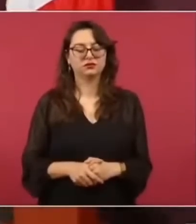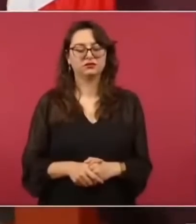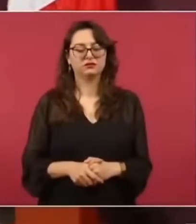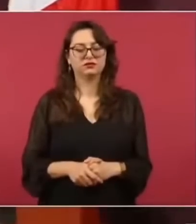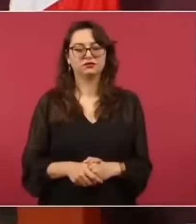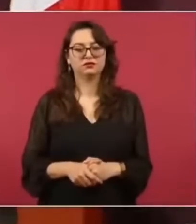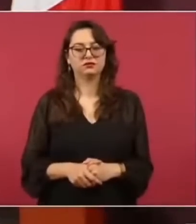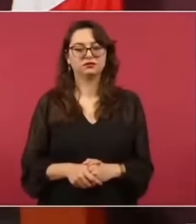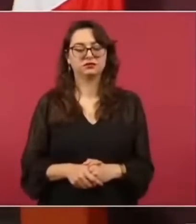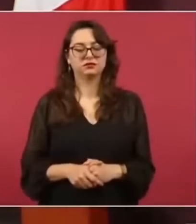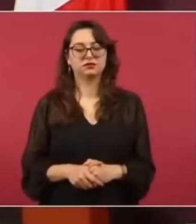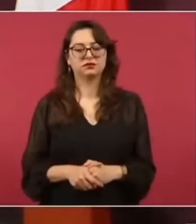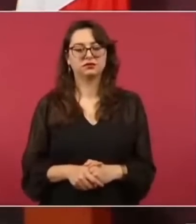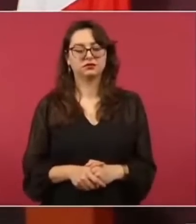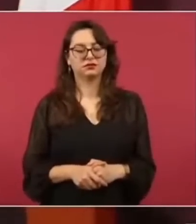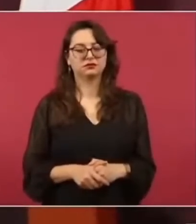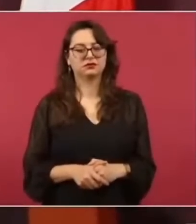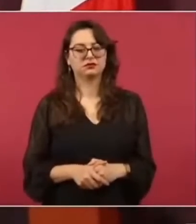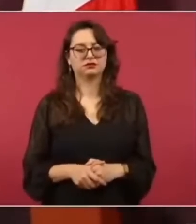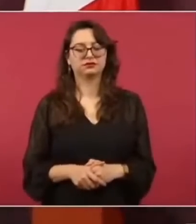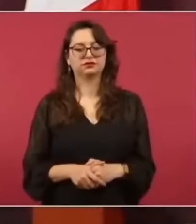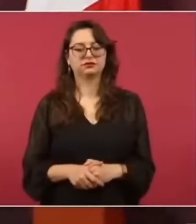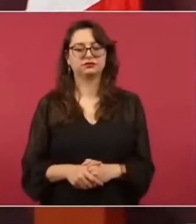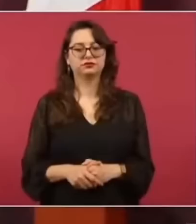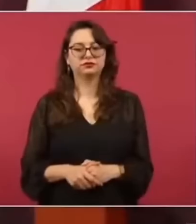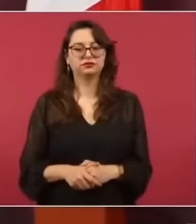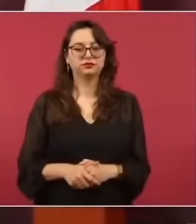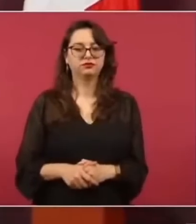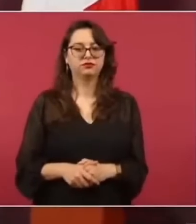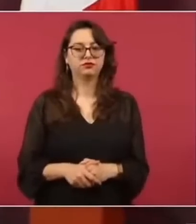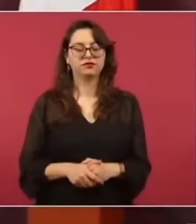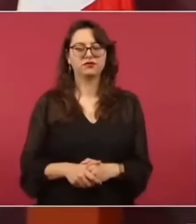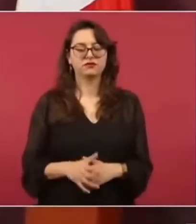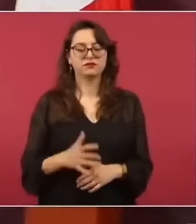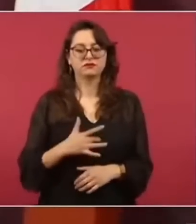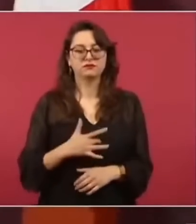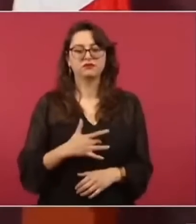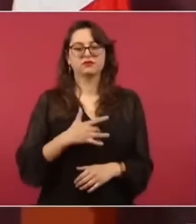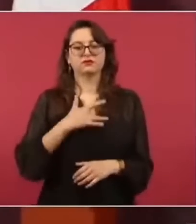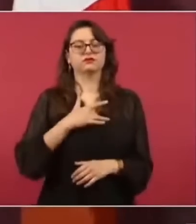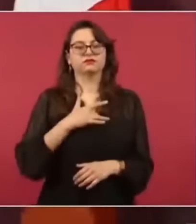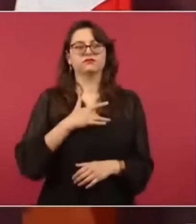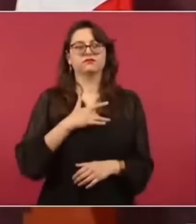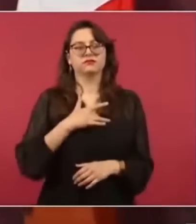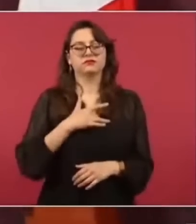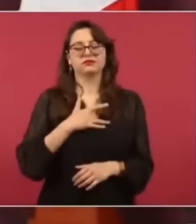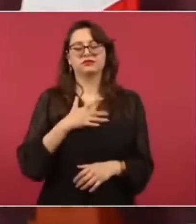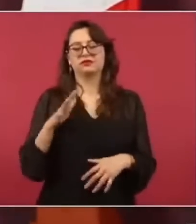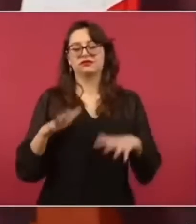Y sentimos que no regulan